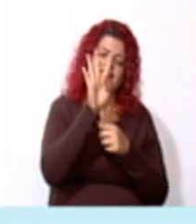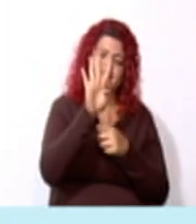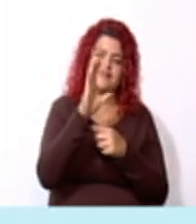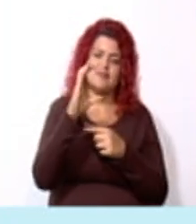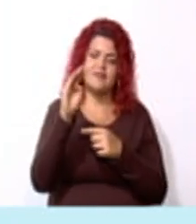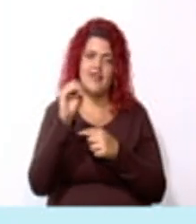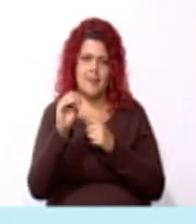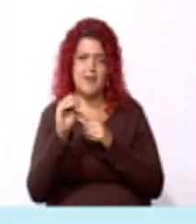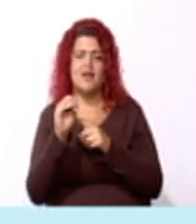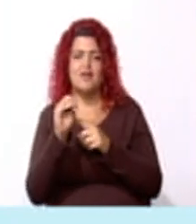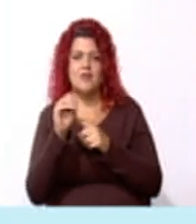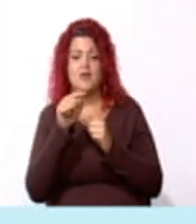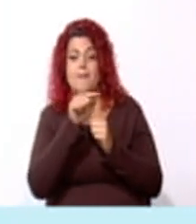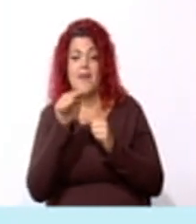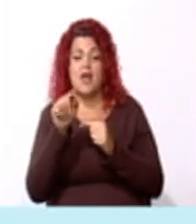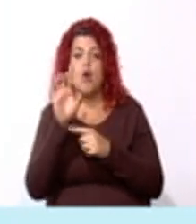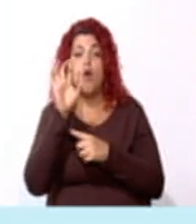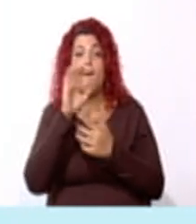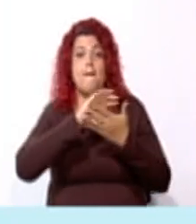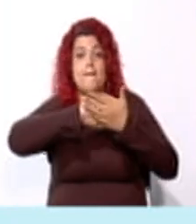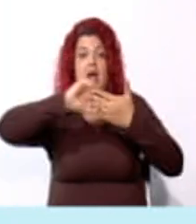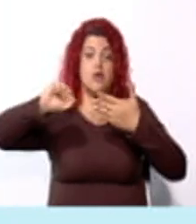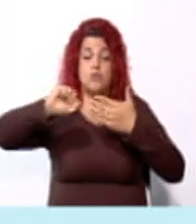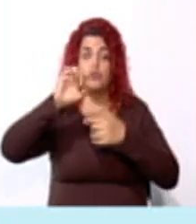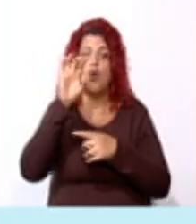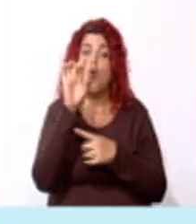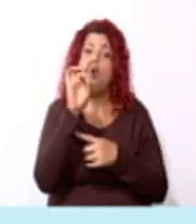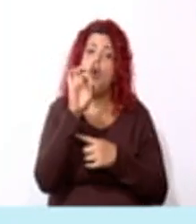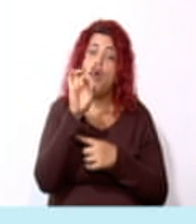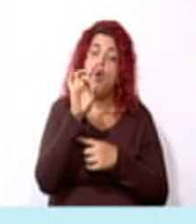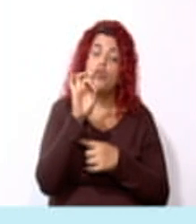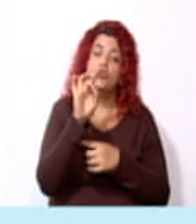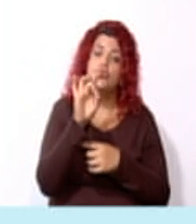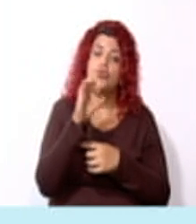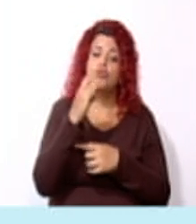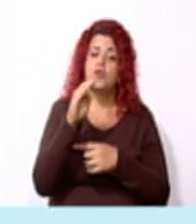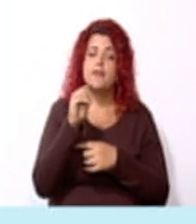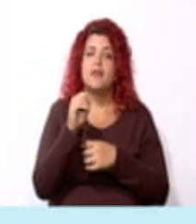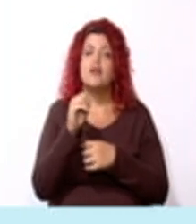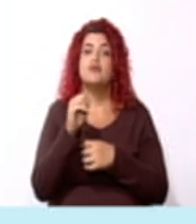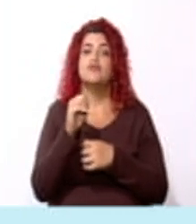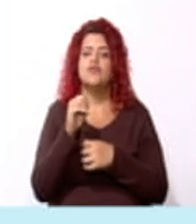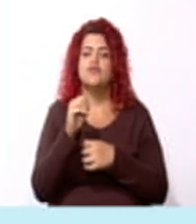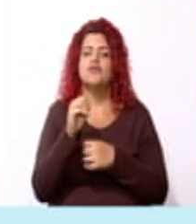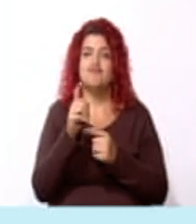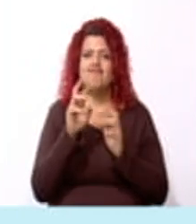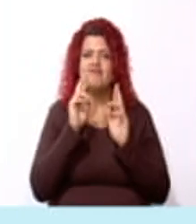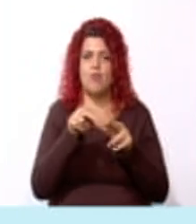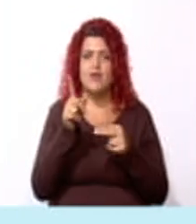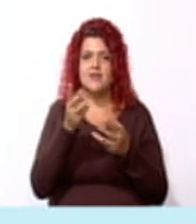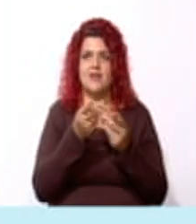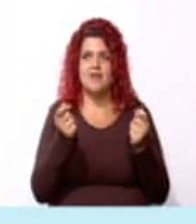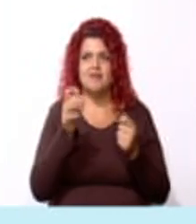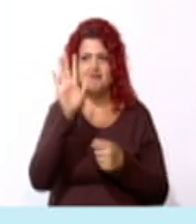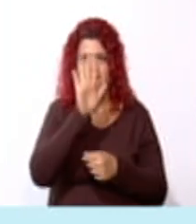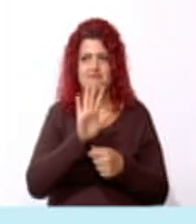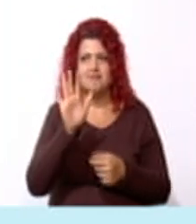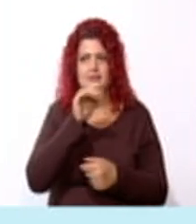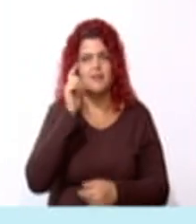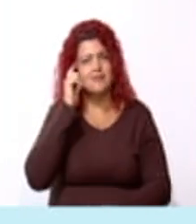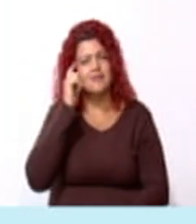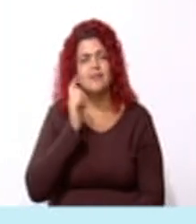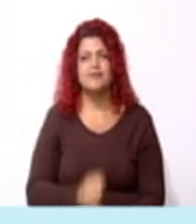menos ocho centímetros cuadrados. Esto nos va a dar el área del fondo blanco. Vamos, rapidito, mental.